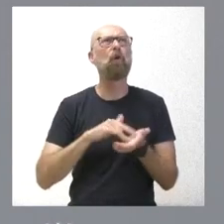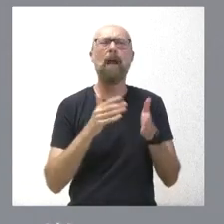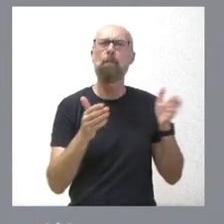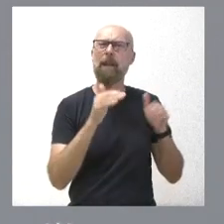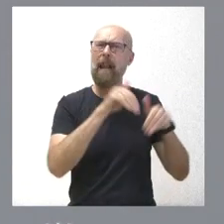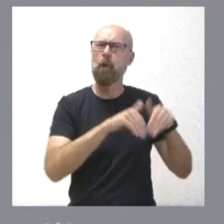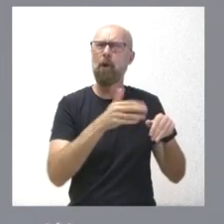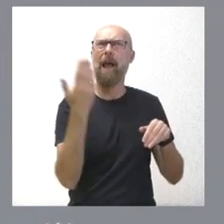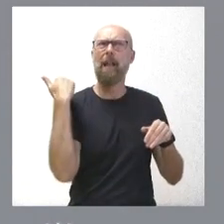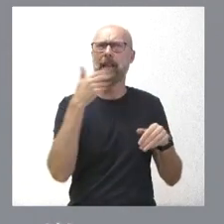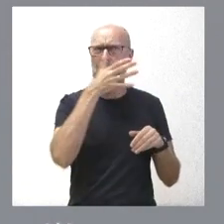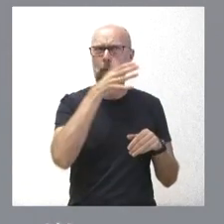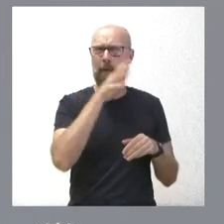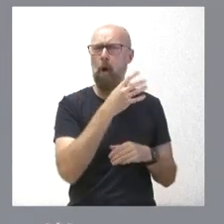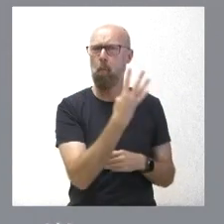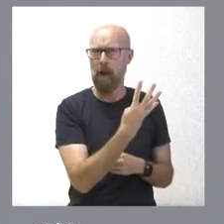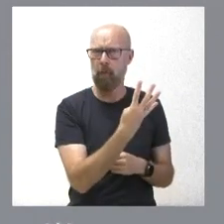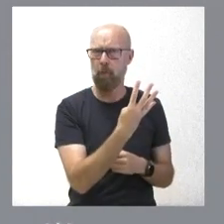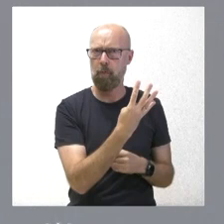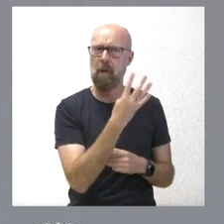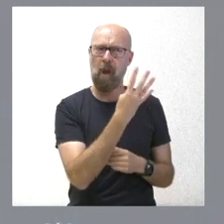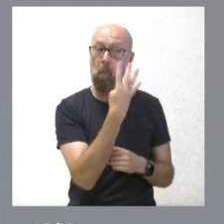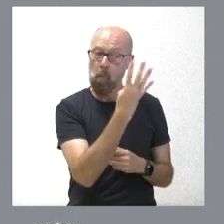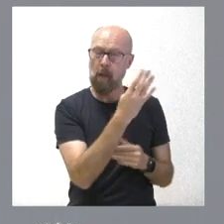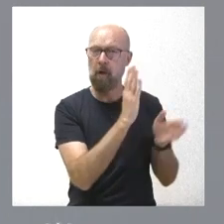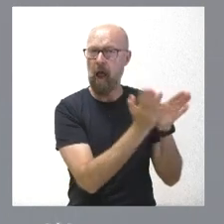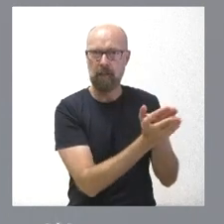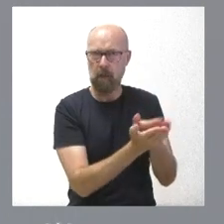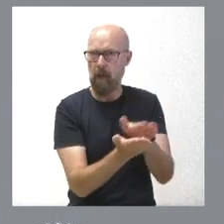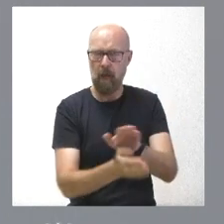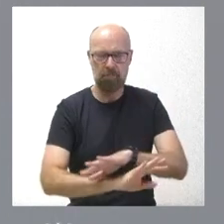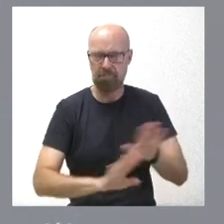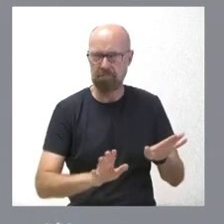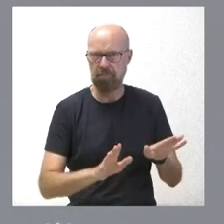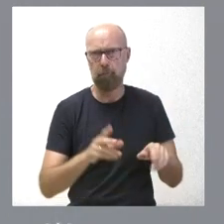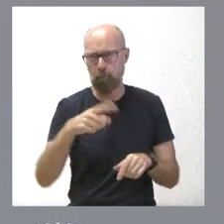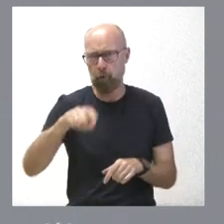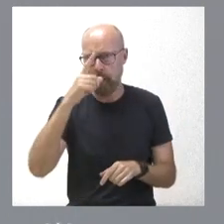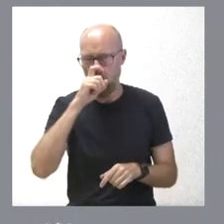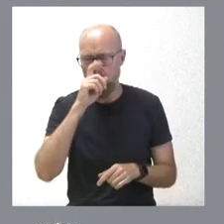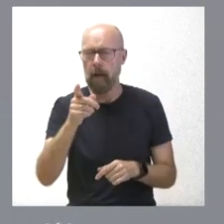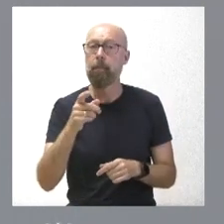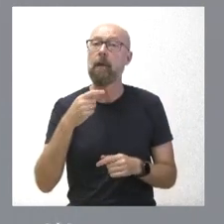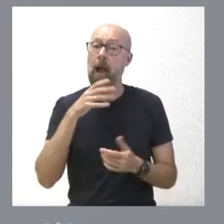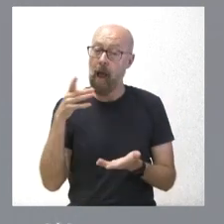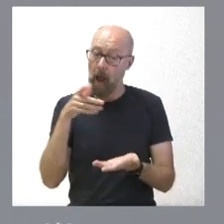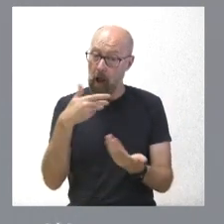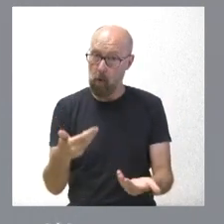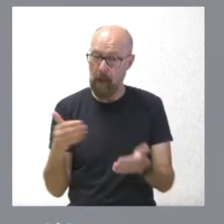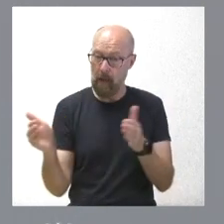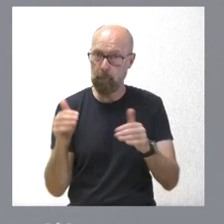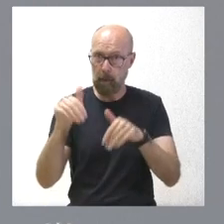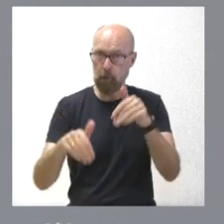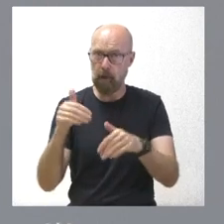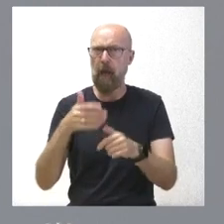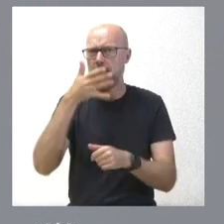y las cuatro fueron archivadas, como ustedes recordarán. En esta ocasión también se han presentado algunas denuncias, en